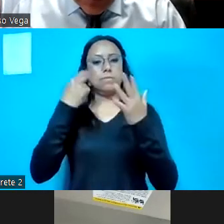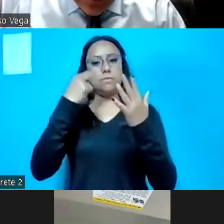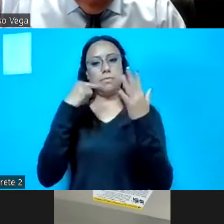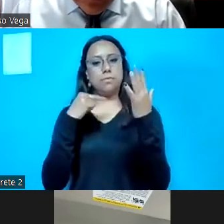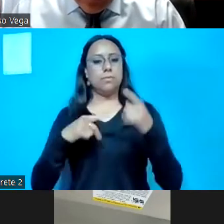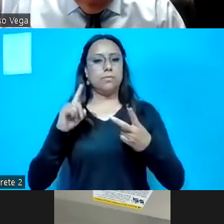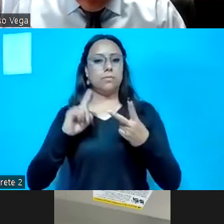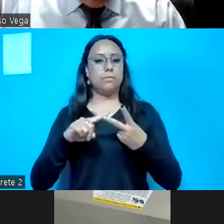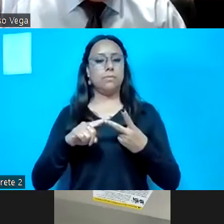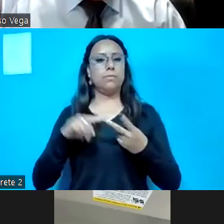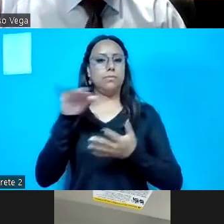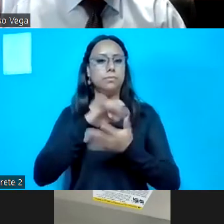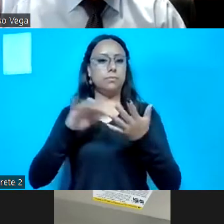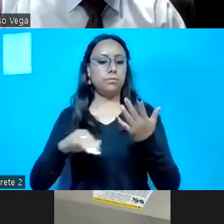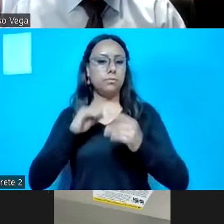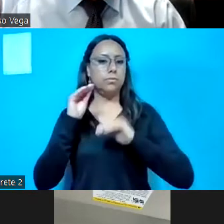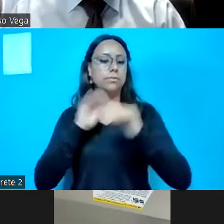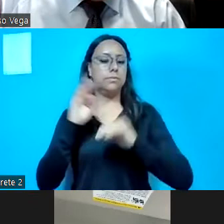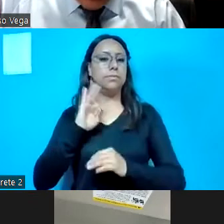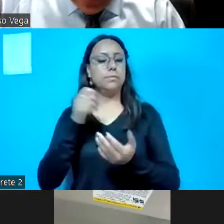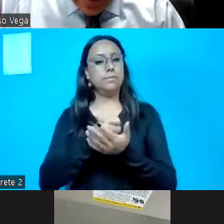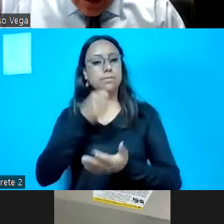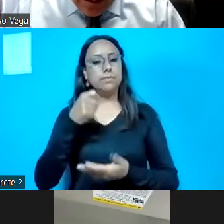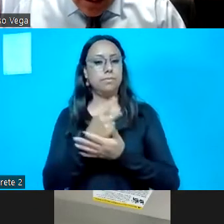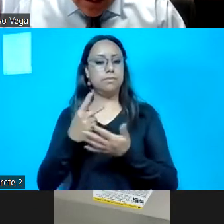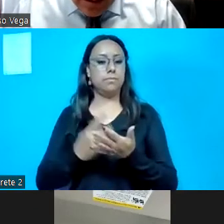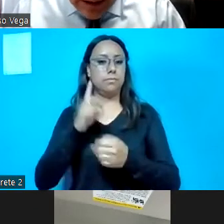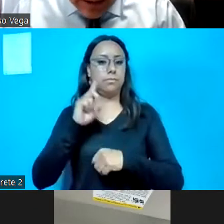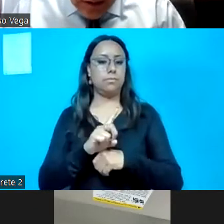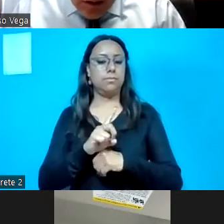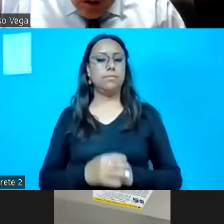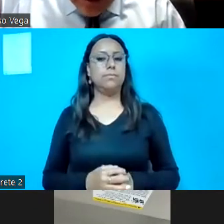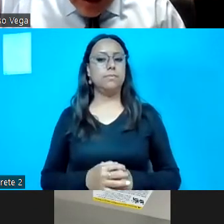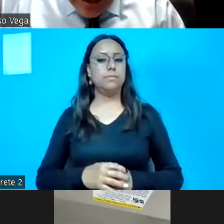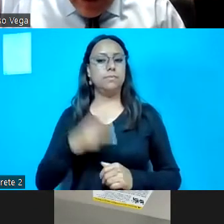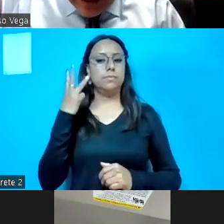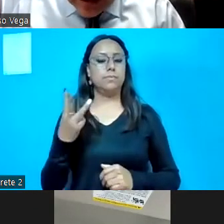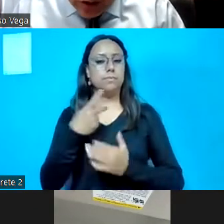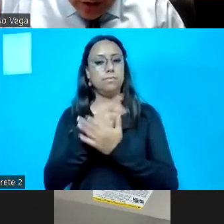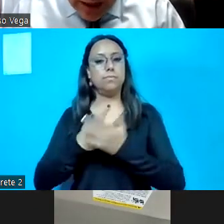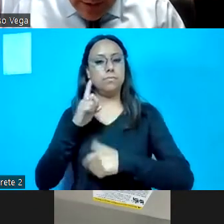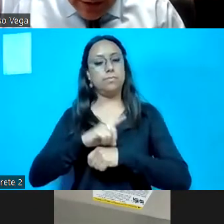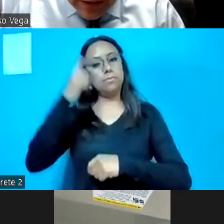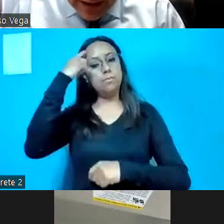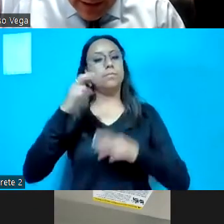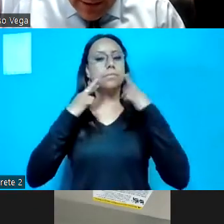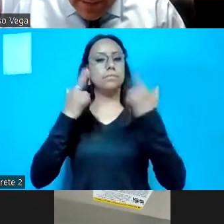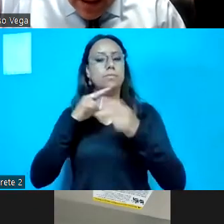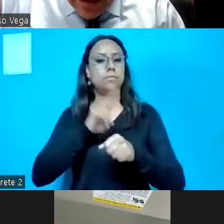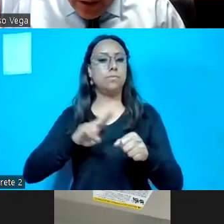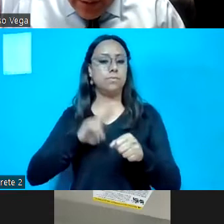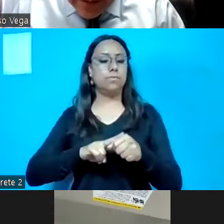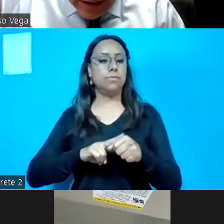Dos, lectura, discusión, y en su caso, aprobación del orden del día. Tres, orden del día para la sesión ordinaria presencial